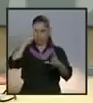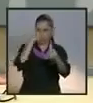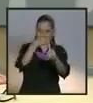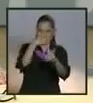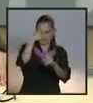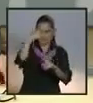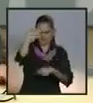pasamos entonces al primer...